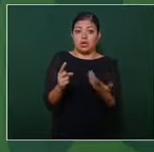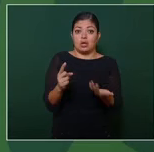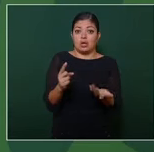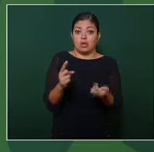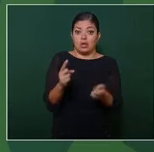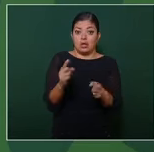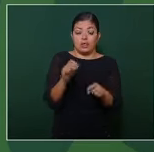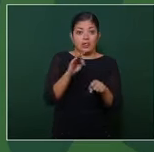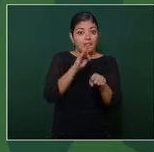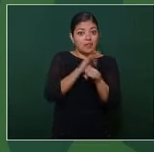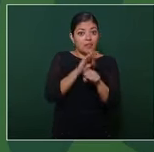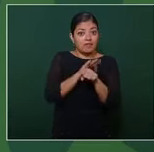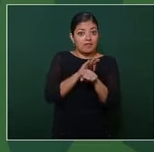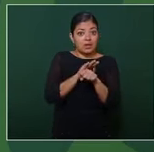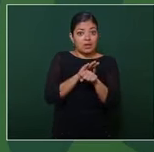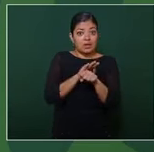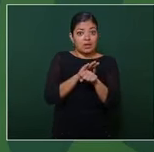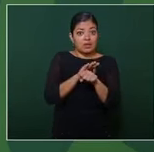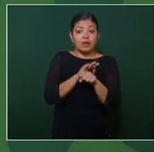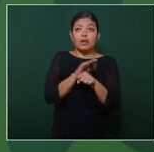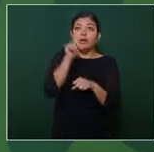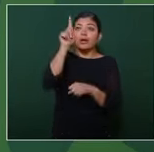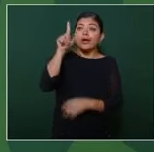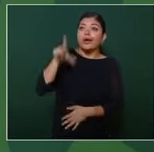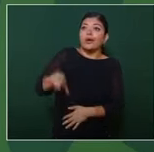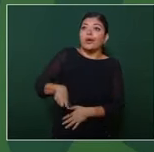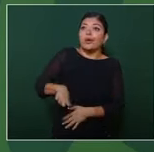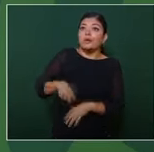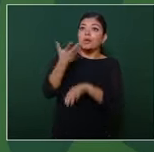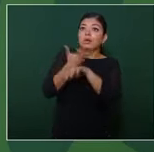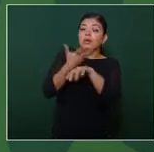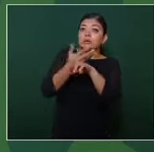al gobierno de Estados Unidos y de Canadá